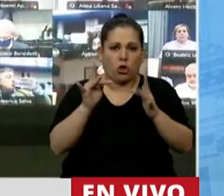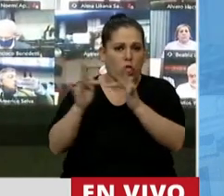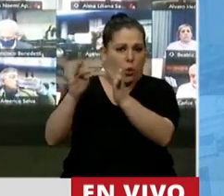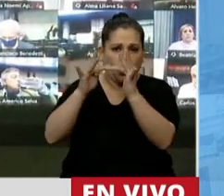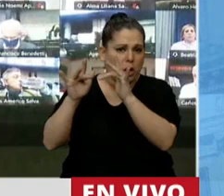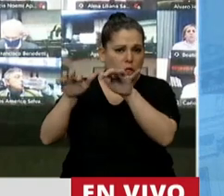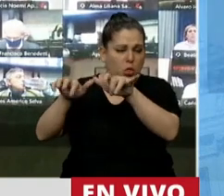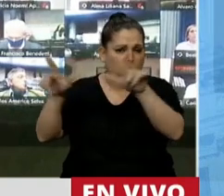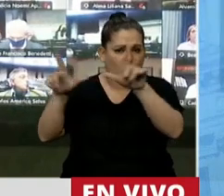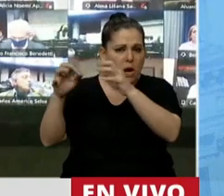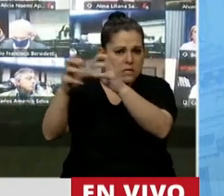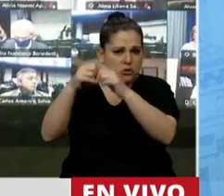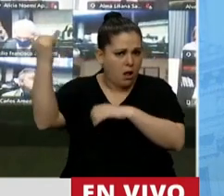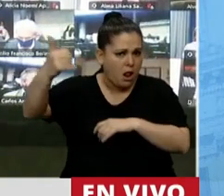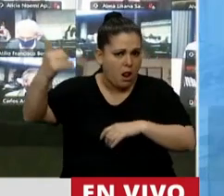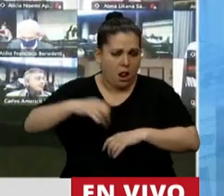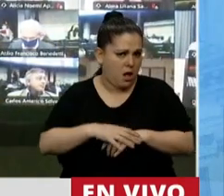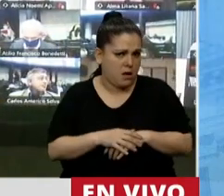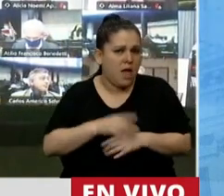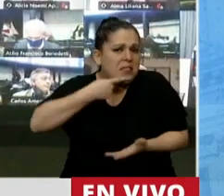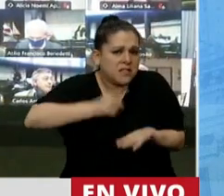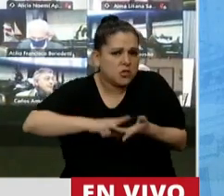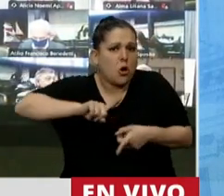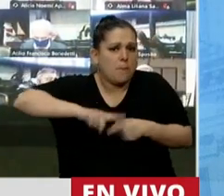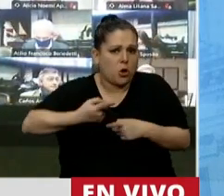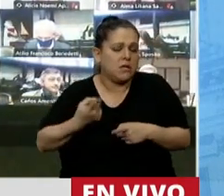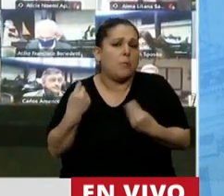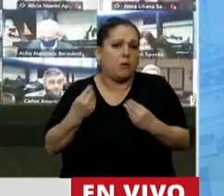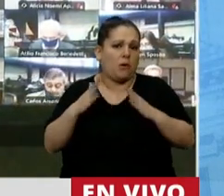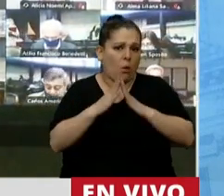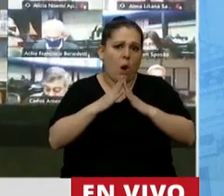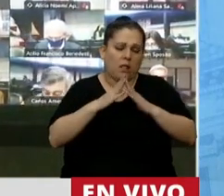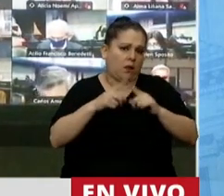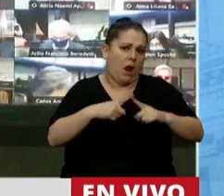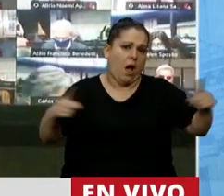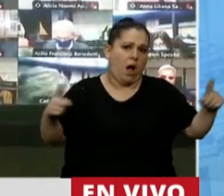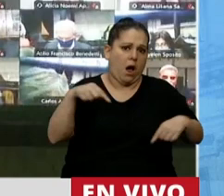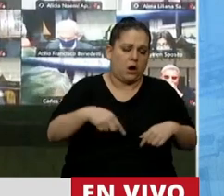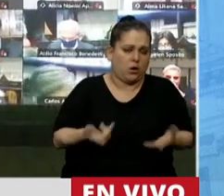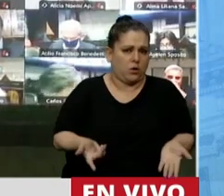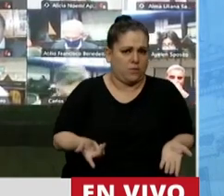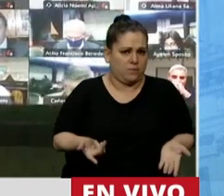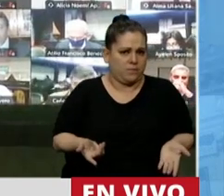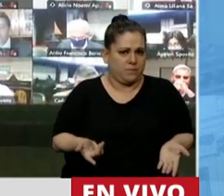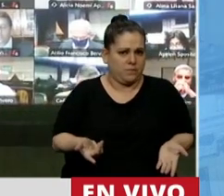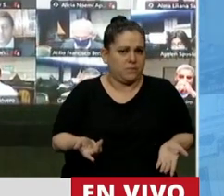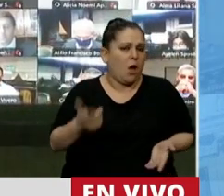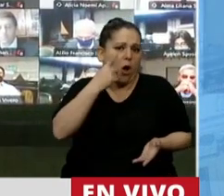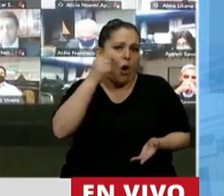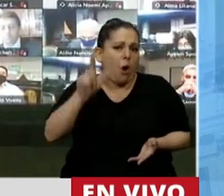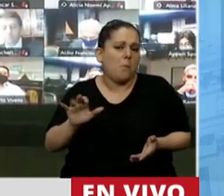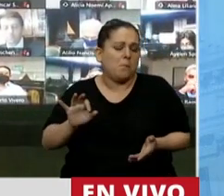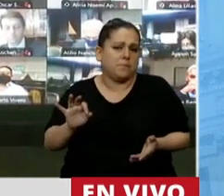decisión política. Como fue una decisión política, la cuarentena eterna. Ya en la época del hombre del año mil,